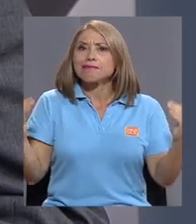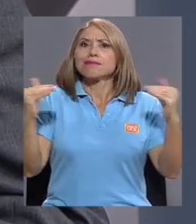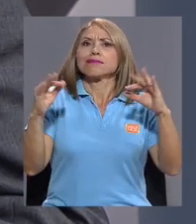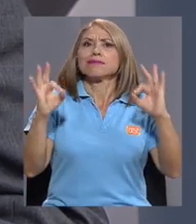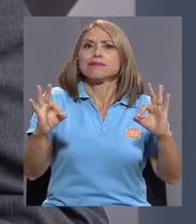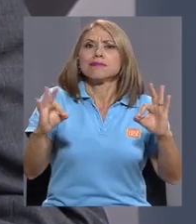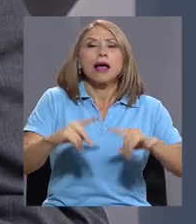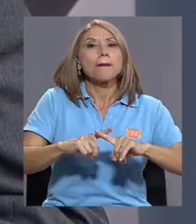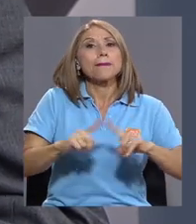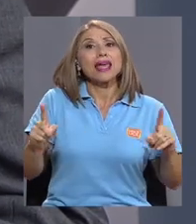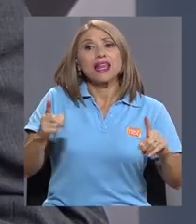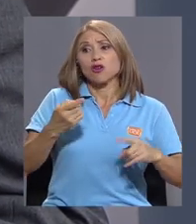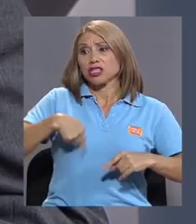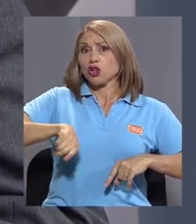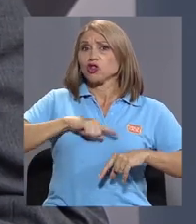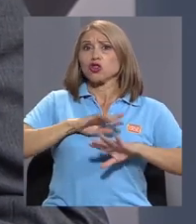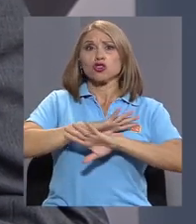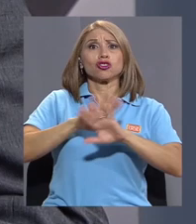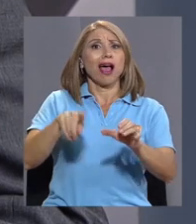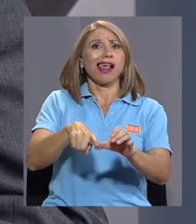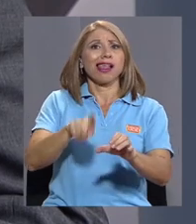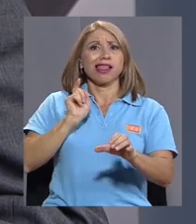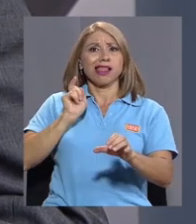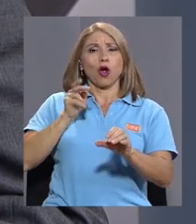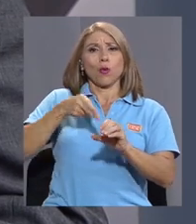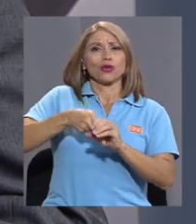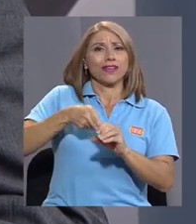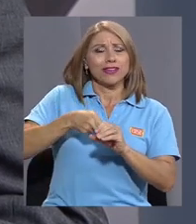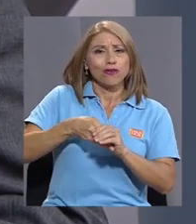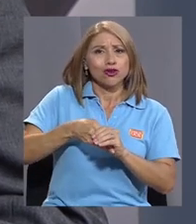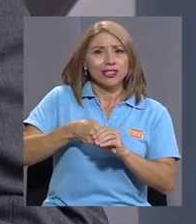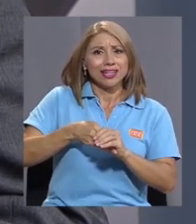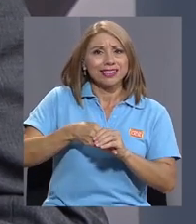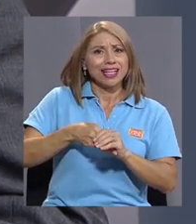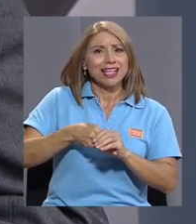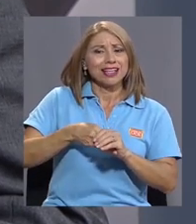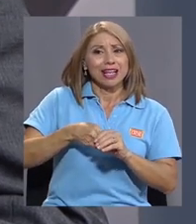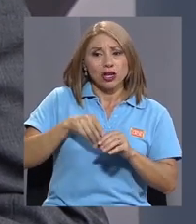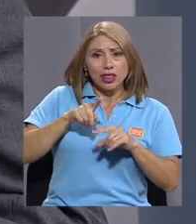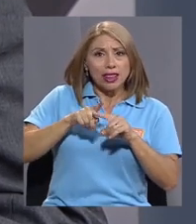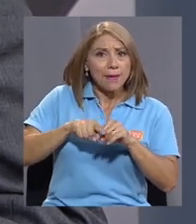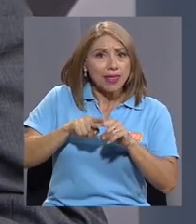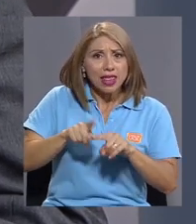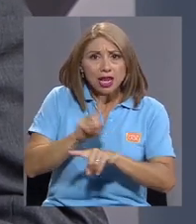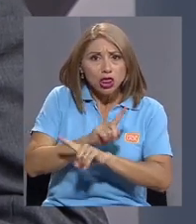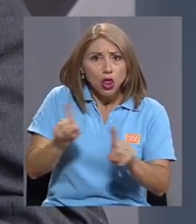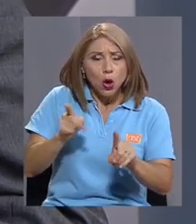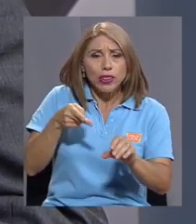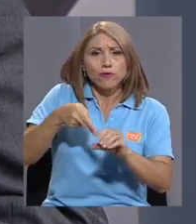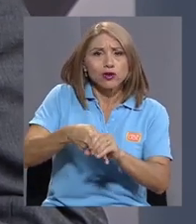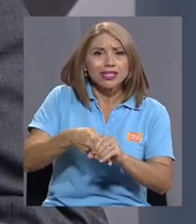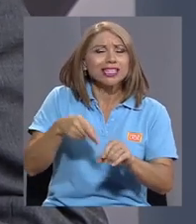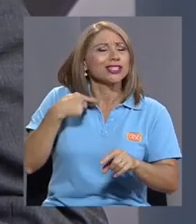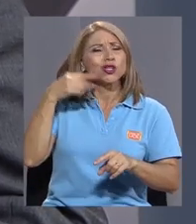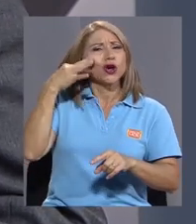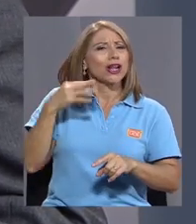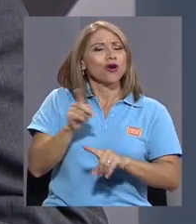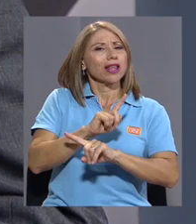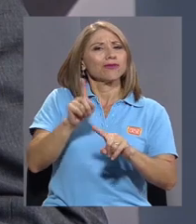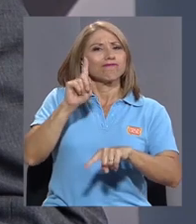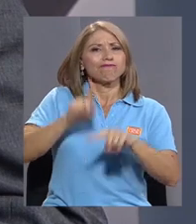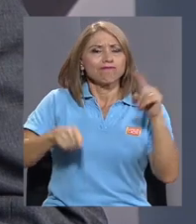si es dejar la dependencia de los combustibles fósiles como tal, yo veo que no la vamos a alcanzar. De hecho, es importante que